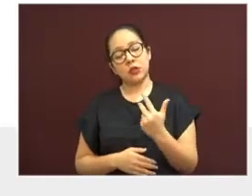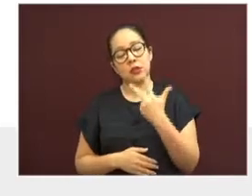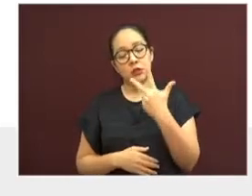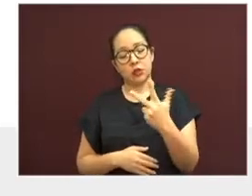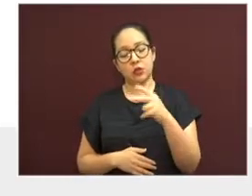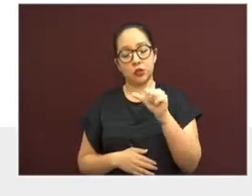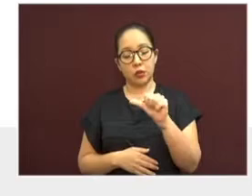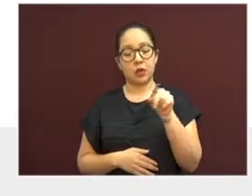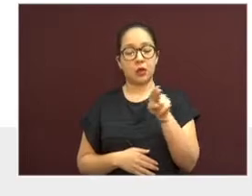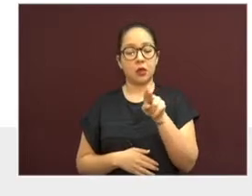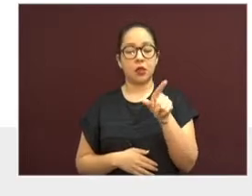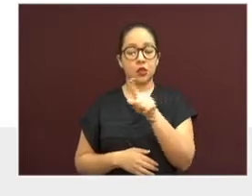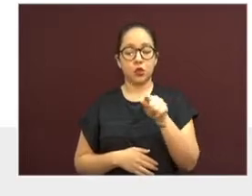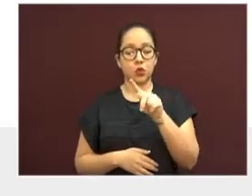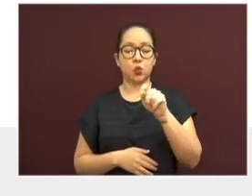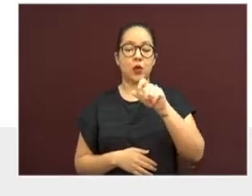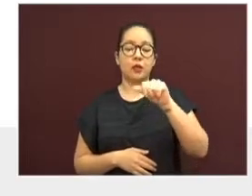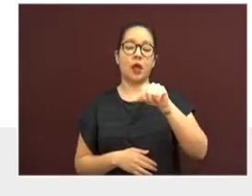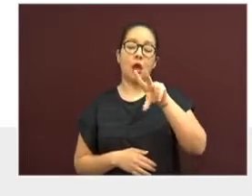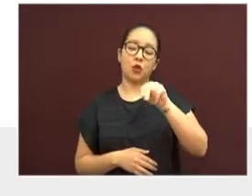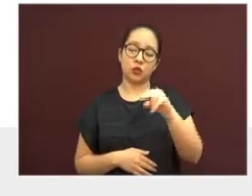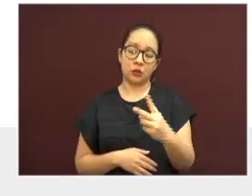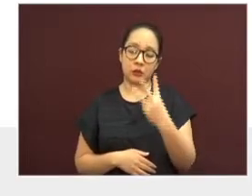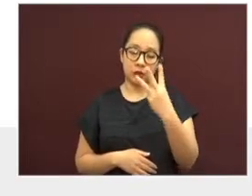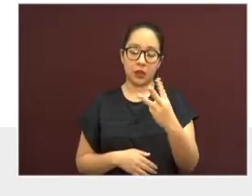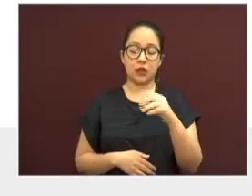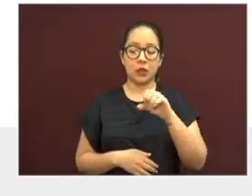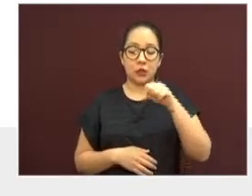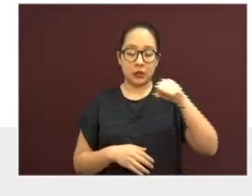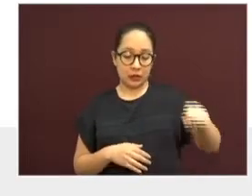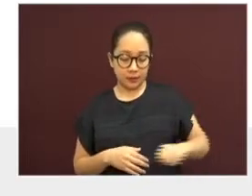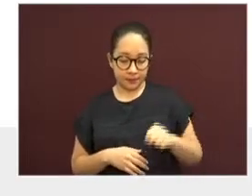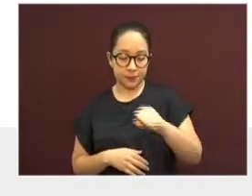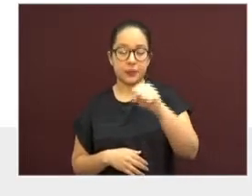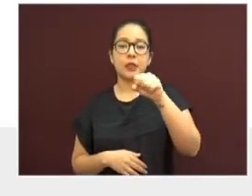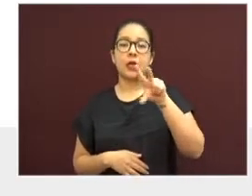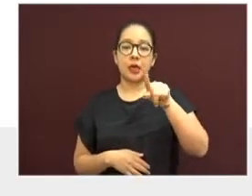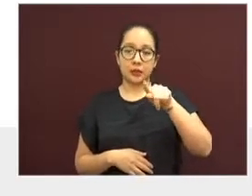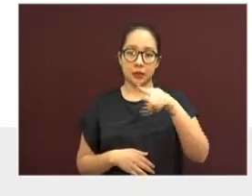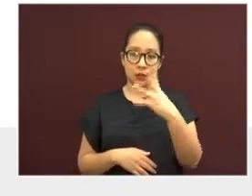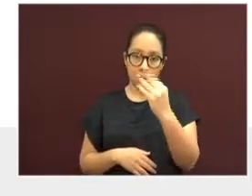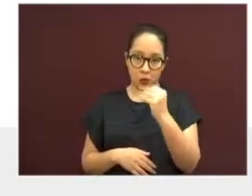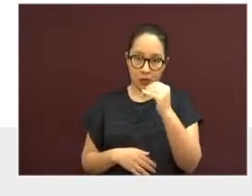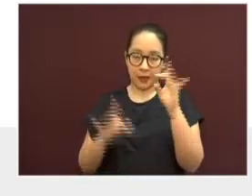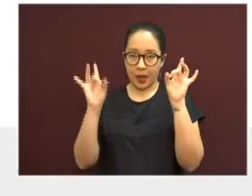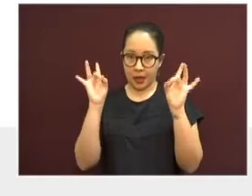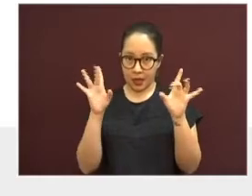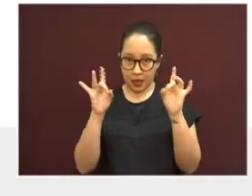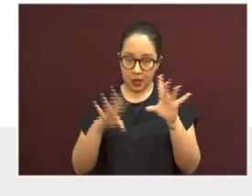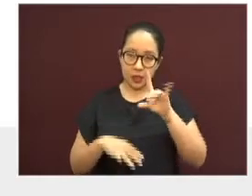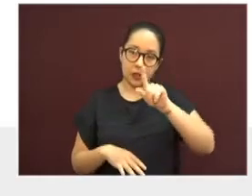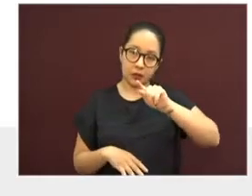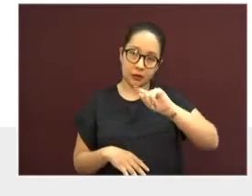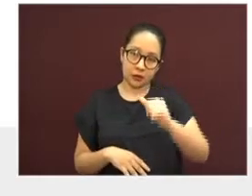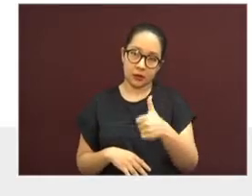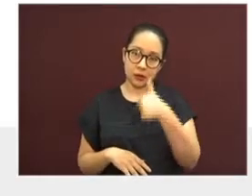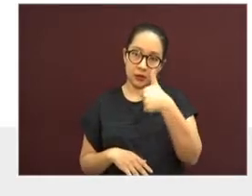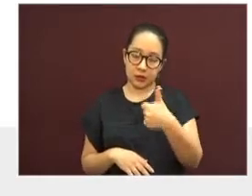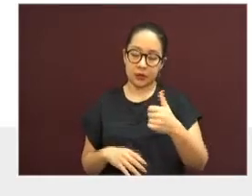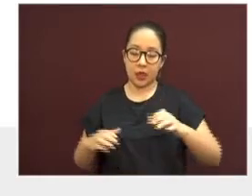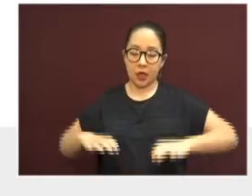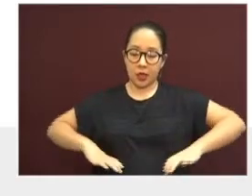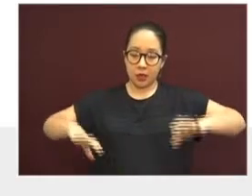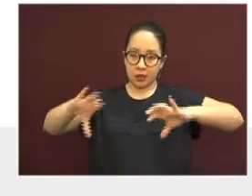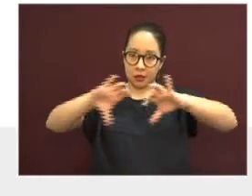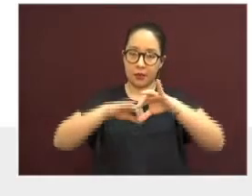83. Santiago Tuxtla, 79. Ángeles Recabada, 76. Y Catemaco,